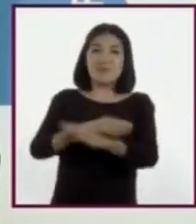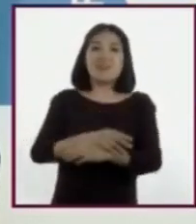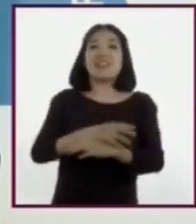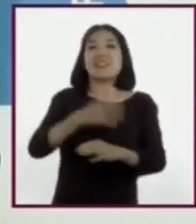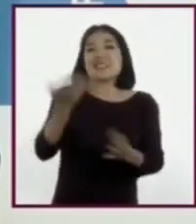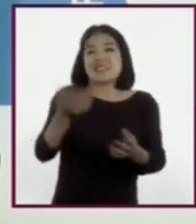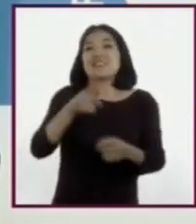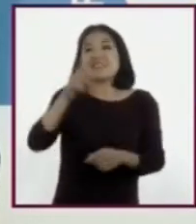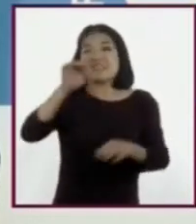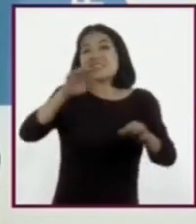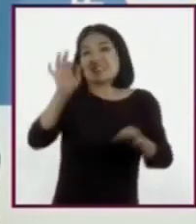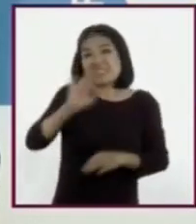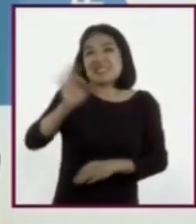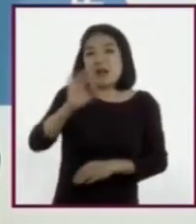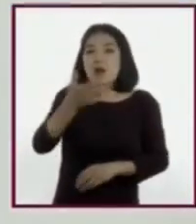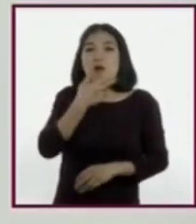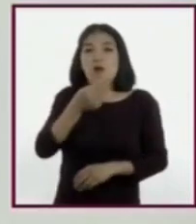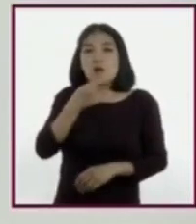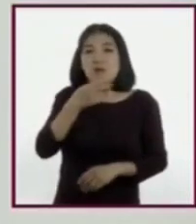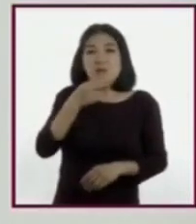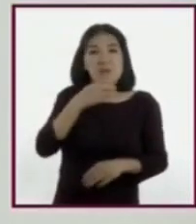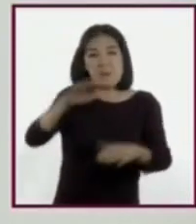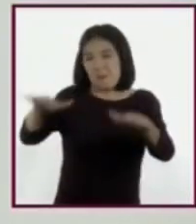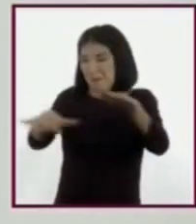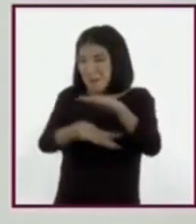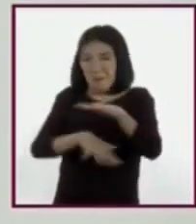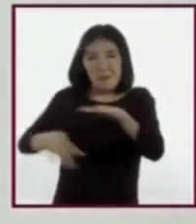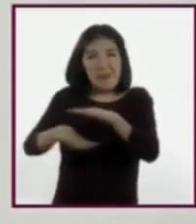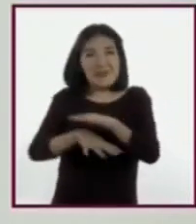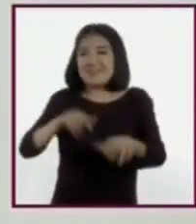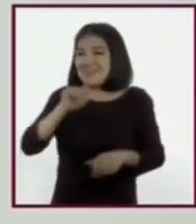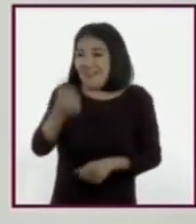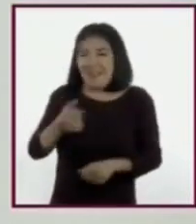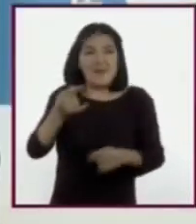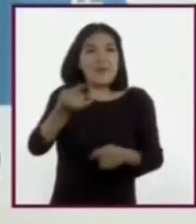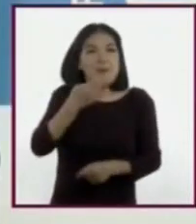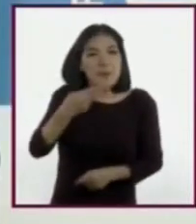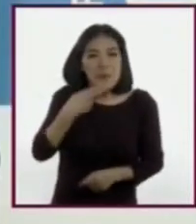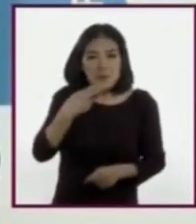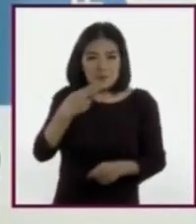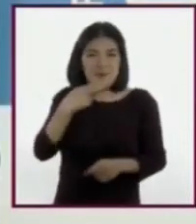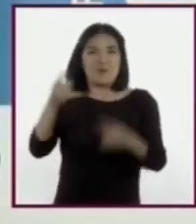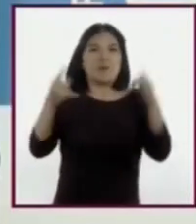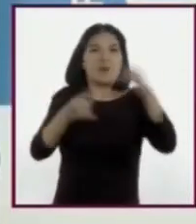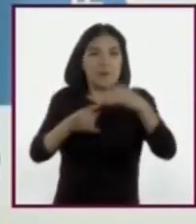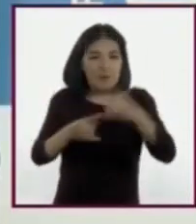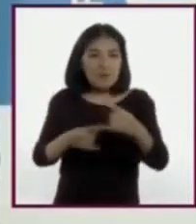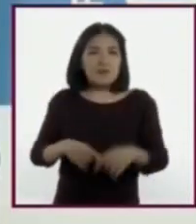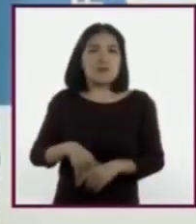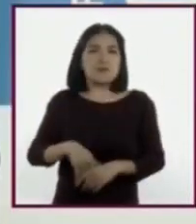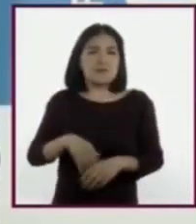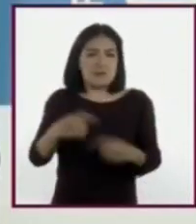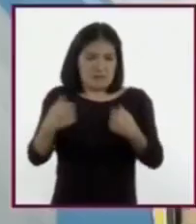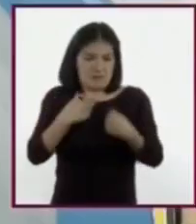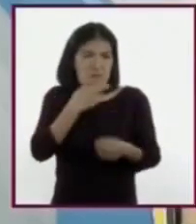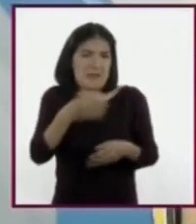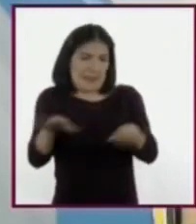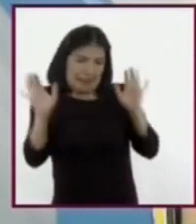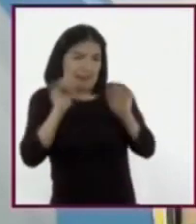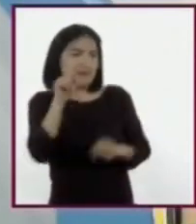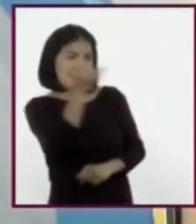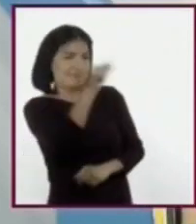más en los hombres quienes se perciben menos vulnerables y tal vez asumen que la mujer es quien debe cuidarse.